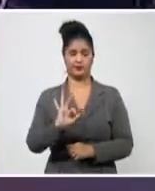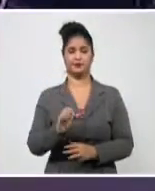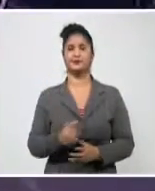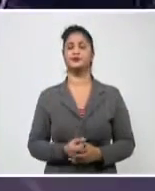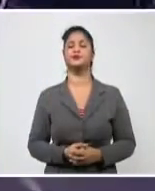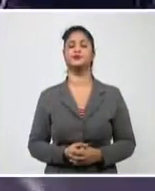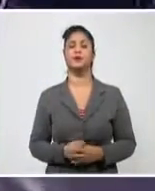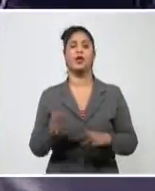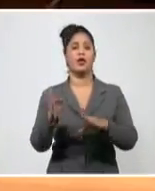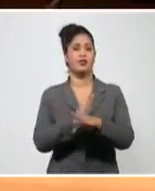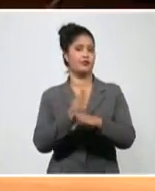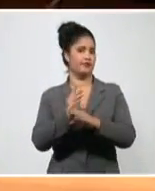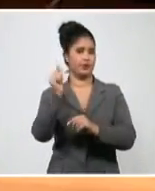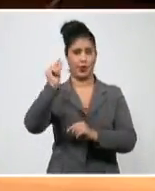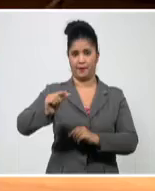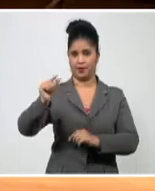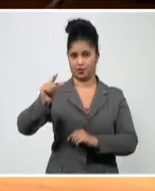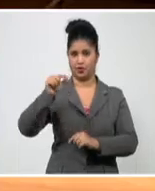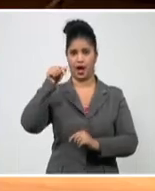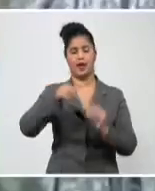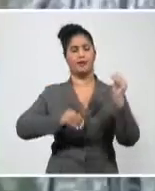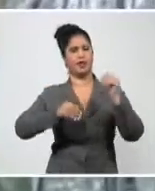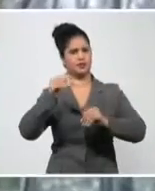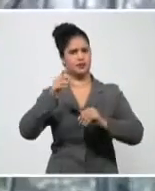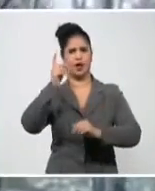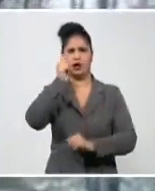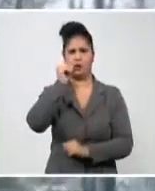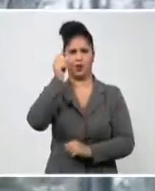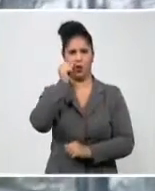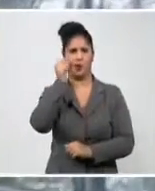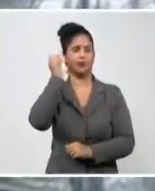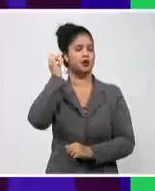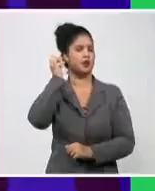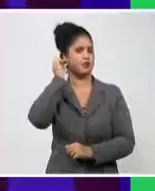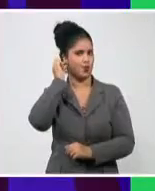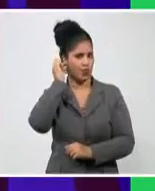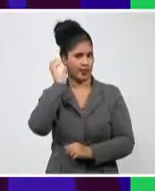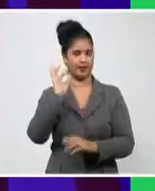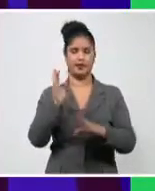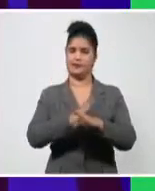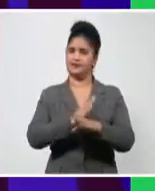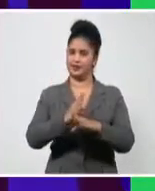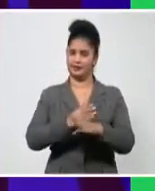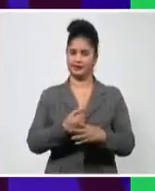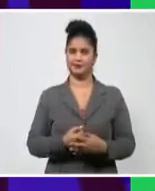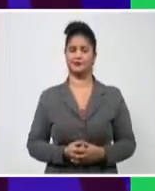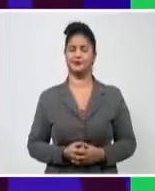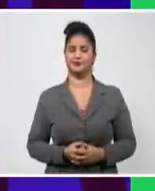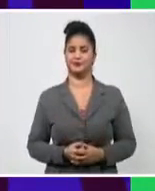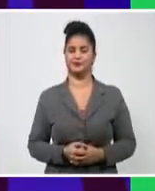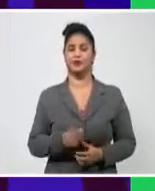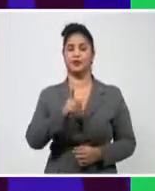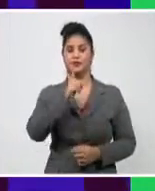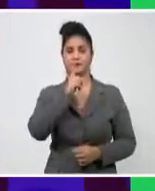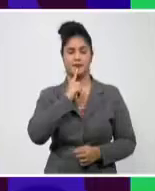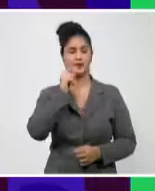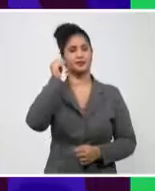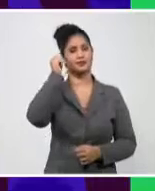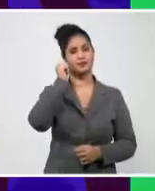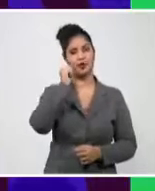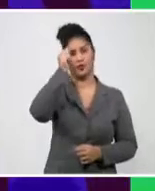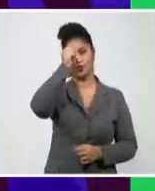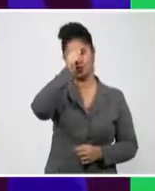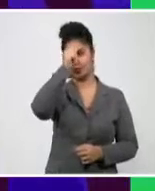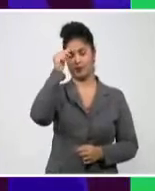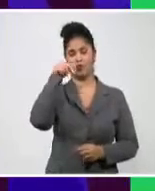Mitchell, Harold López Nusa, Hamid Drake, Michael Serán y el maestro Bobby Carcassés. Viernes, sábado y domingo en la noche llegarán los otros tres